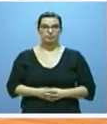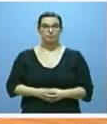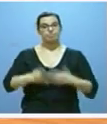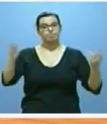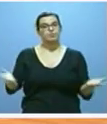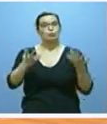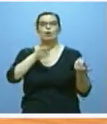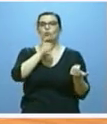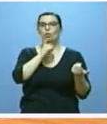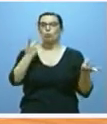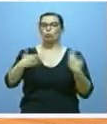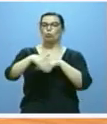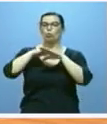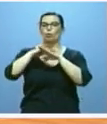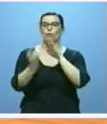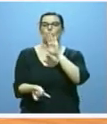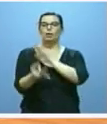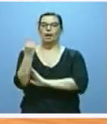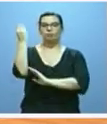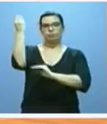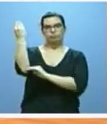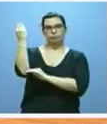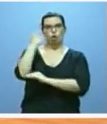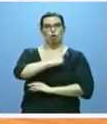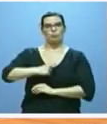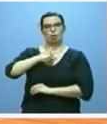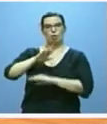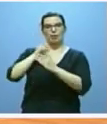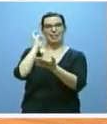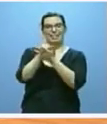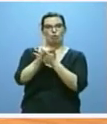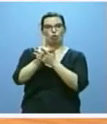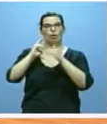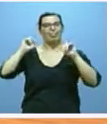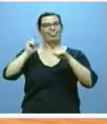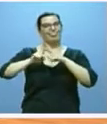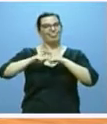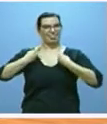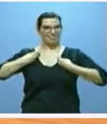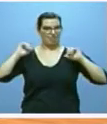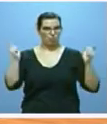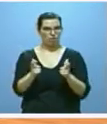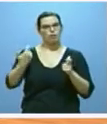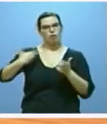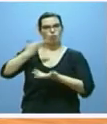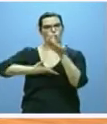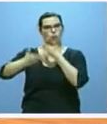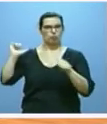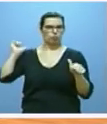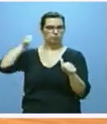para impulsarlo, el Gobierno creó la figura del comisionado para el reto demográfico con quien ya venimos colaborando.